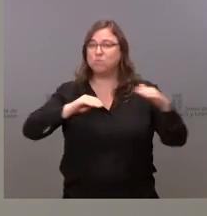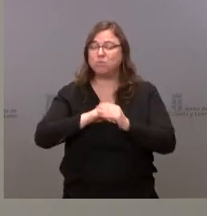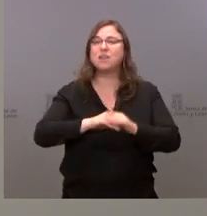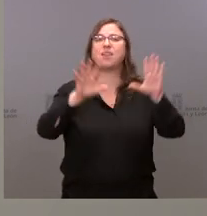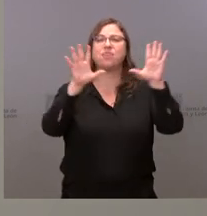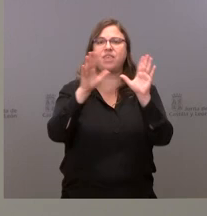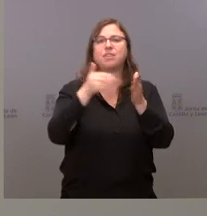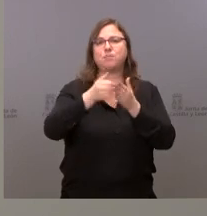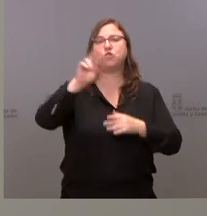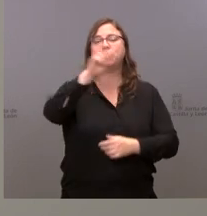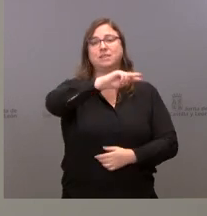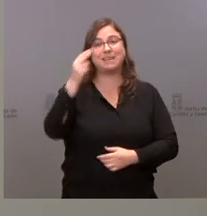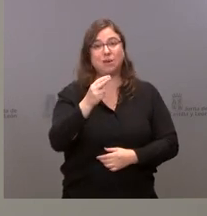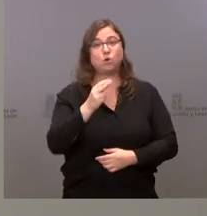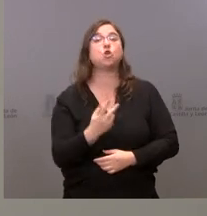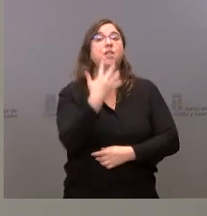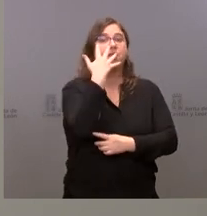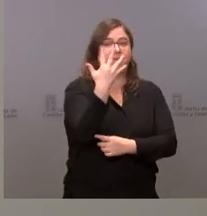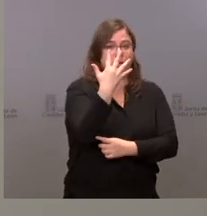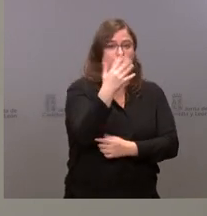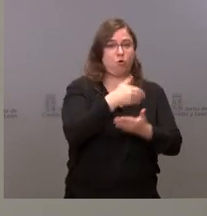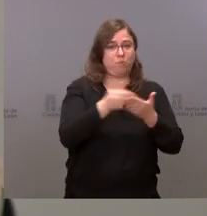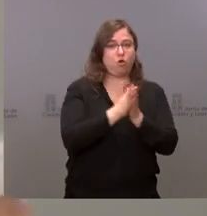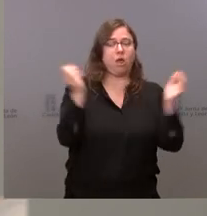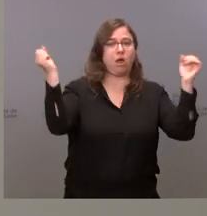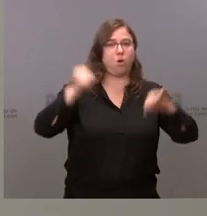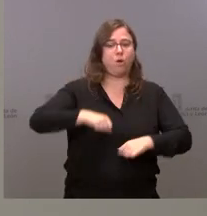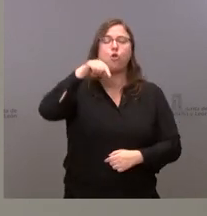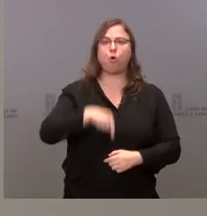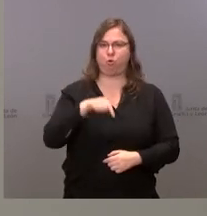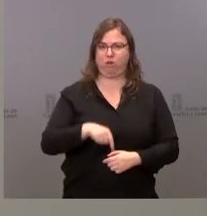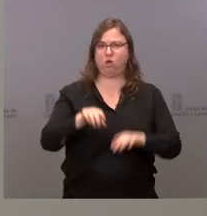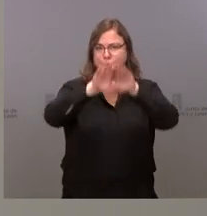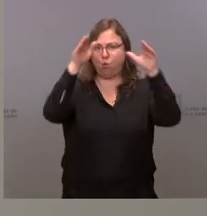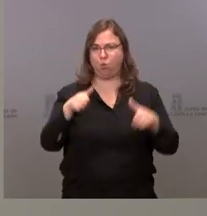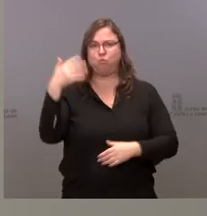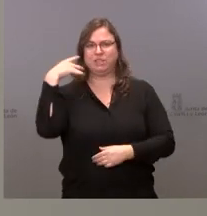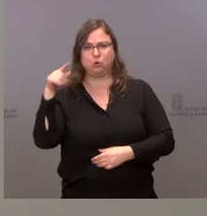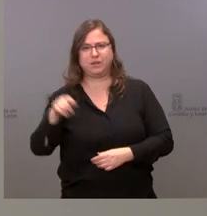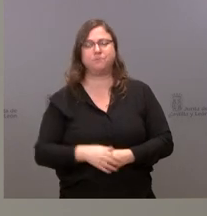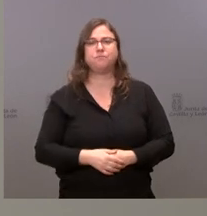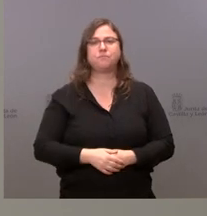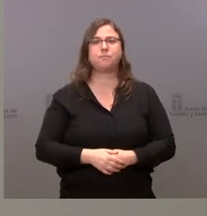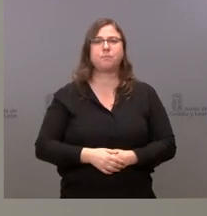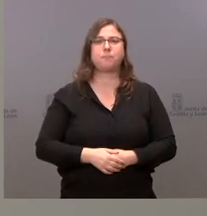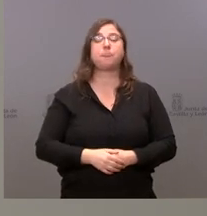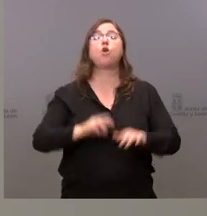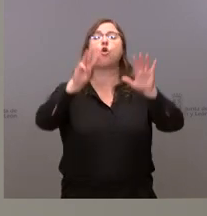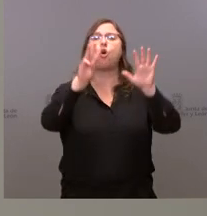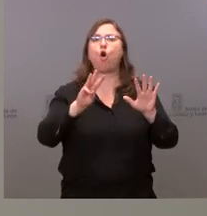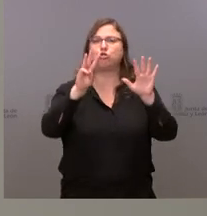millones de euros, repito, de los cuales 5 millones ha sido el acuerdo de hoy. El acuerdo número 8,